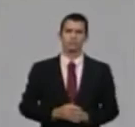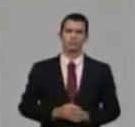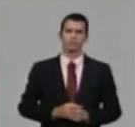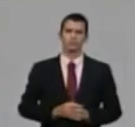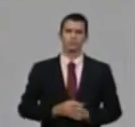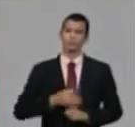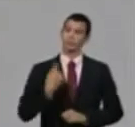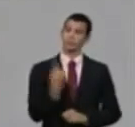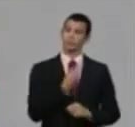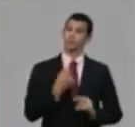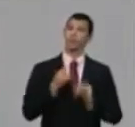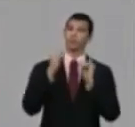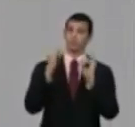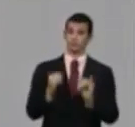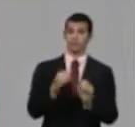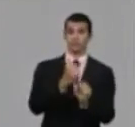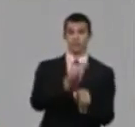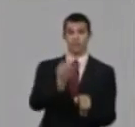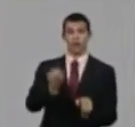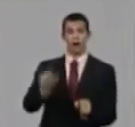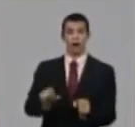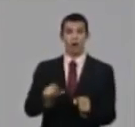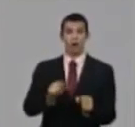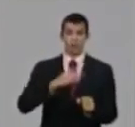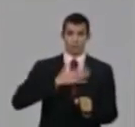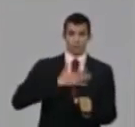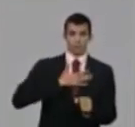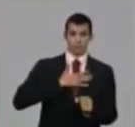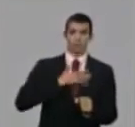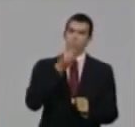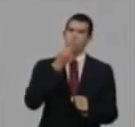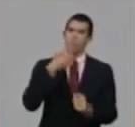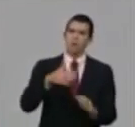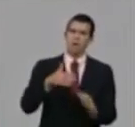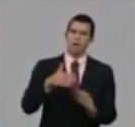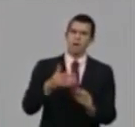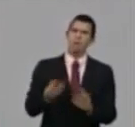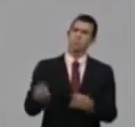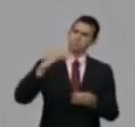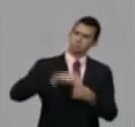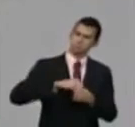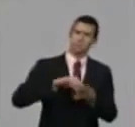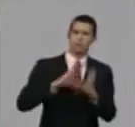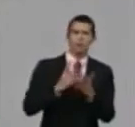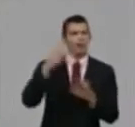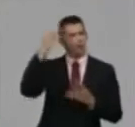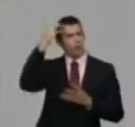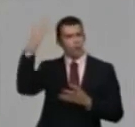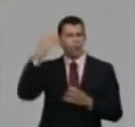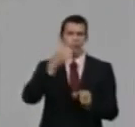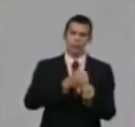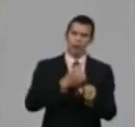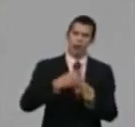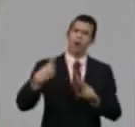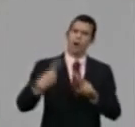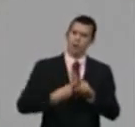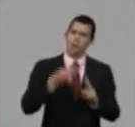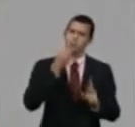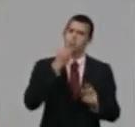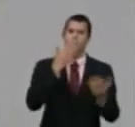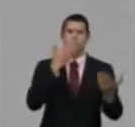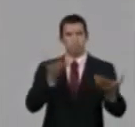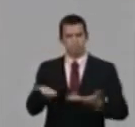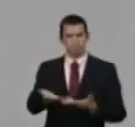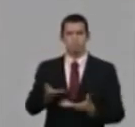propia que pueden incorporarse a diferentes formas de empleo estatal o no estatal que existen en el país. En el caso del empleo